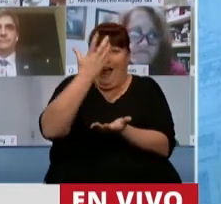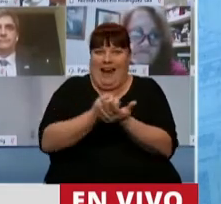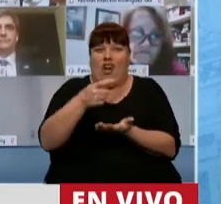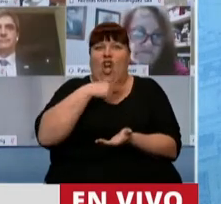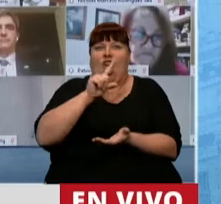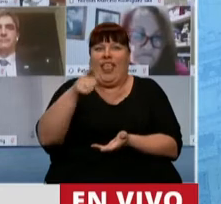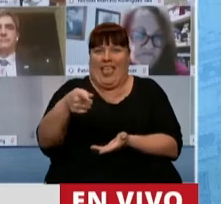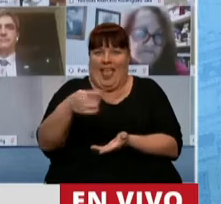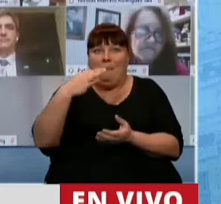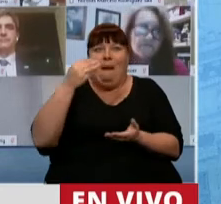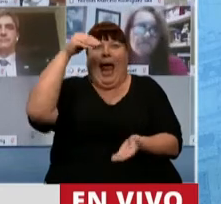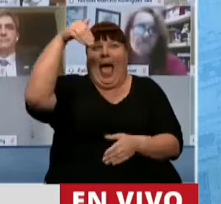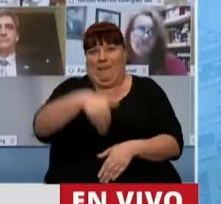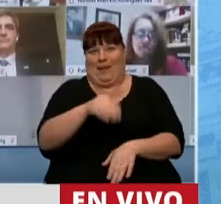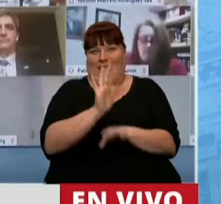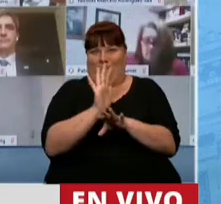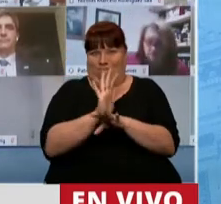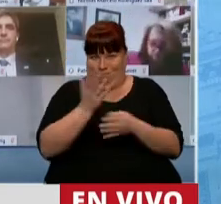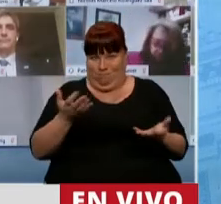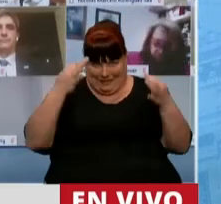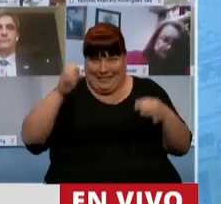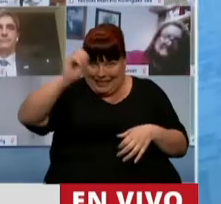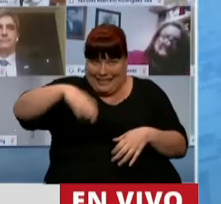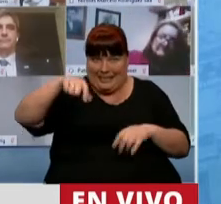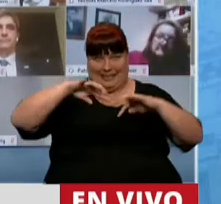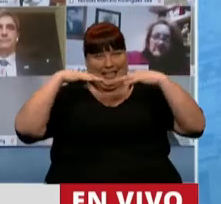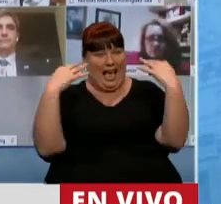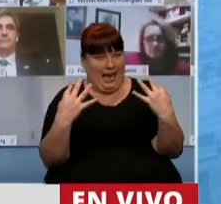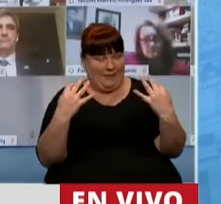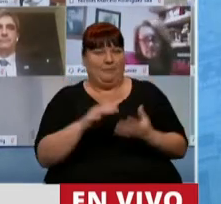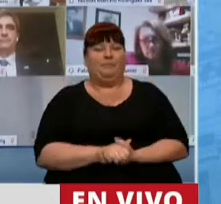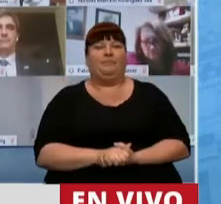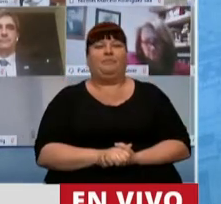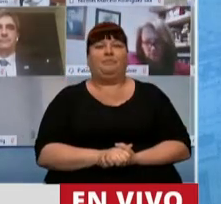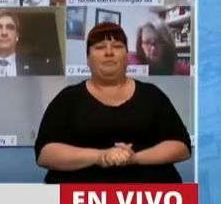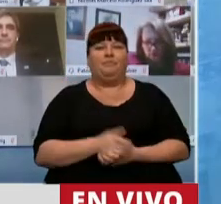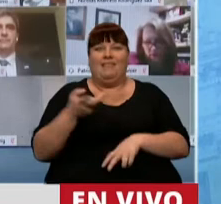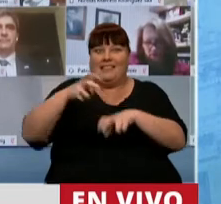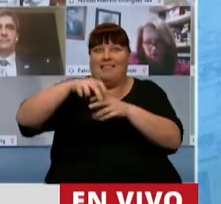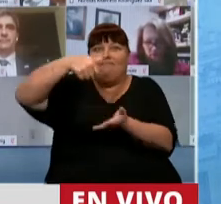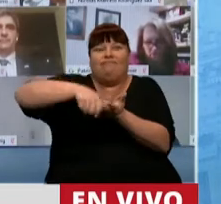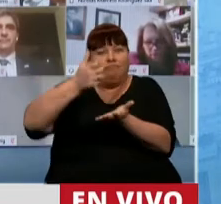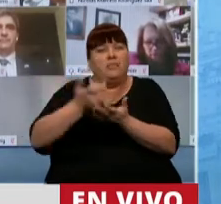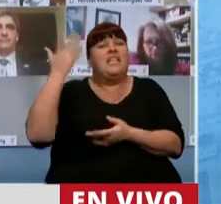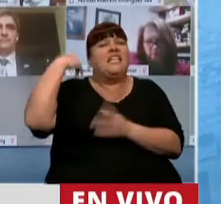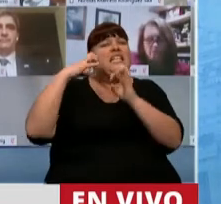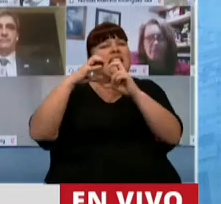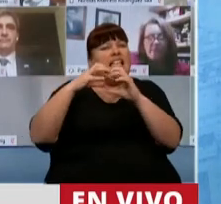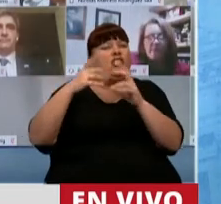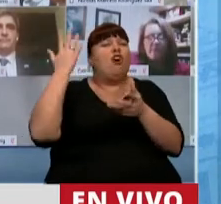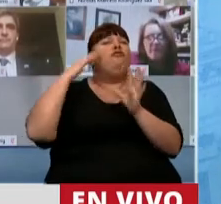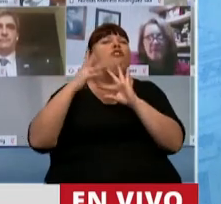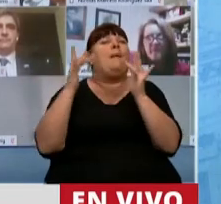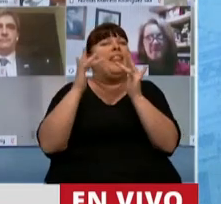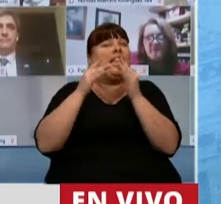huella dactilar correspondiente para que signifiquen que están correctamente asentados. Nosotros hemos venido sesionando de una